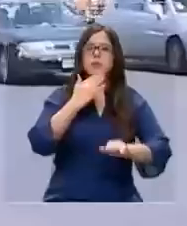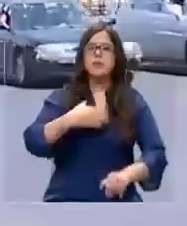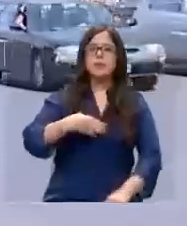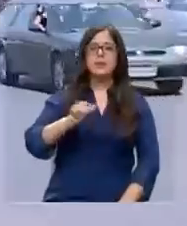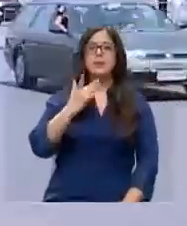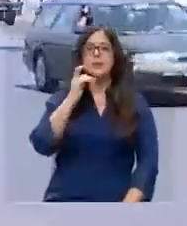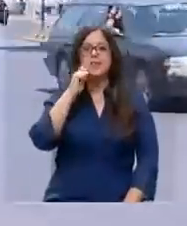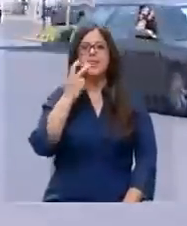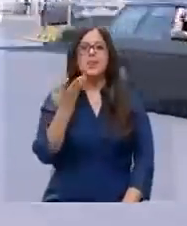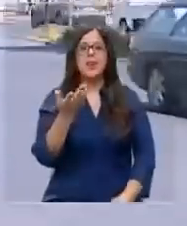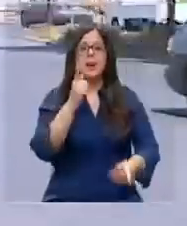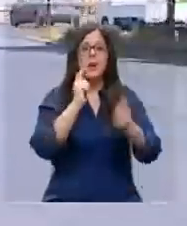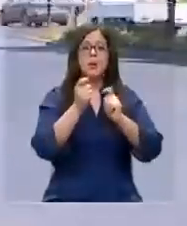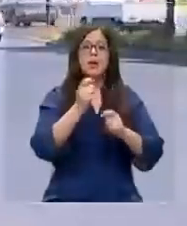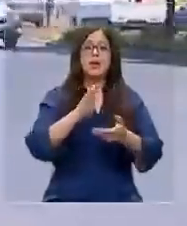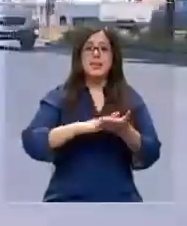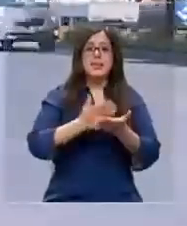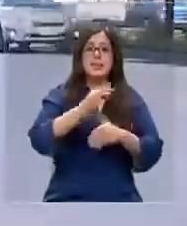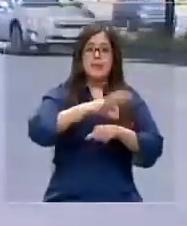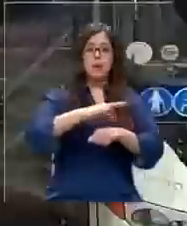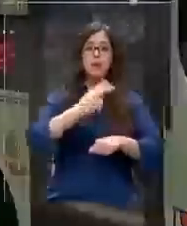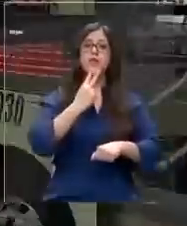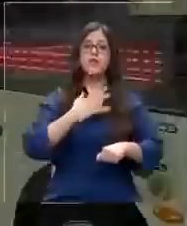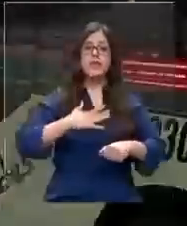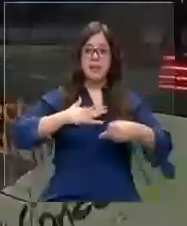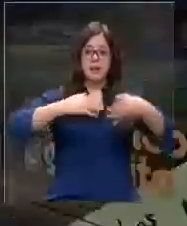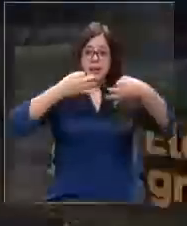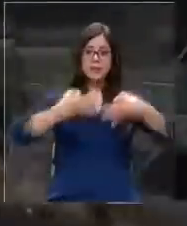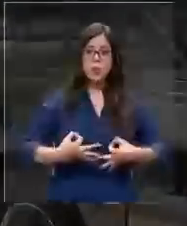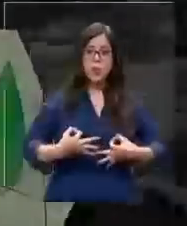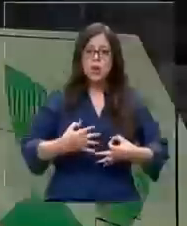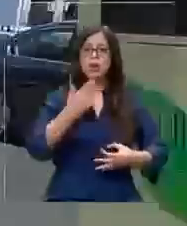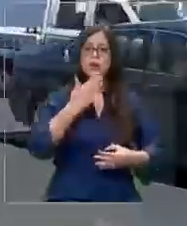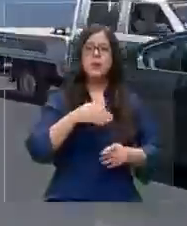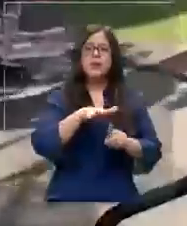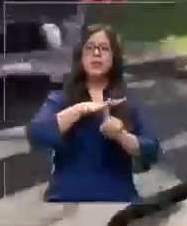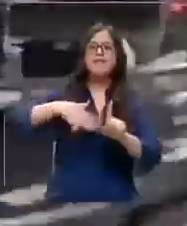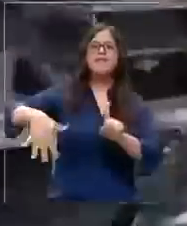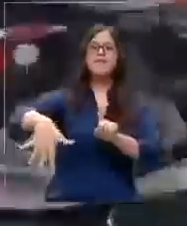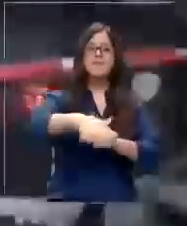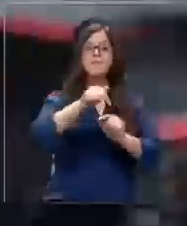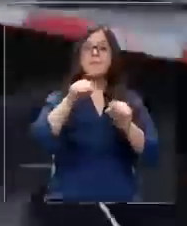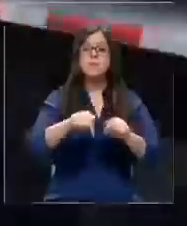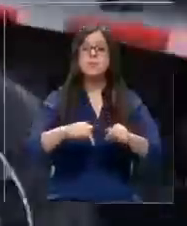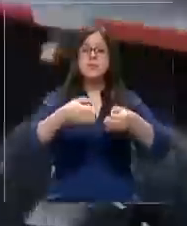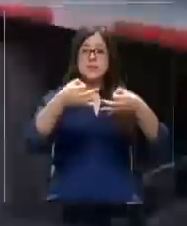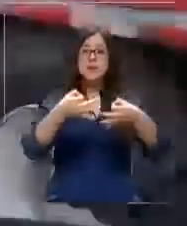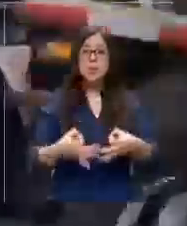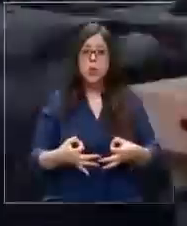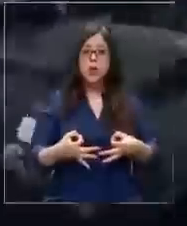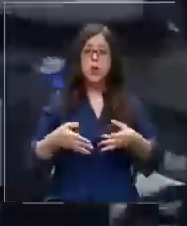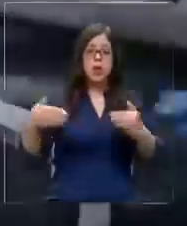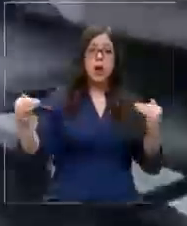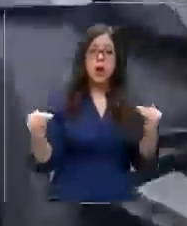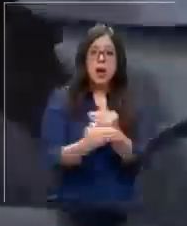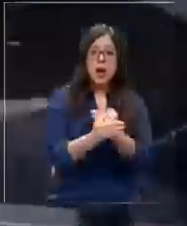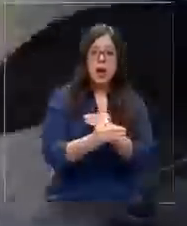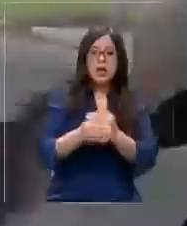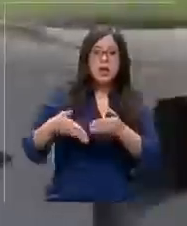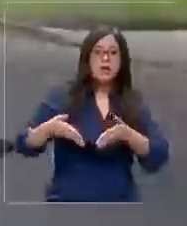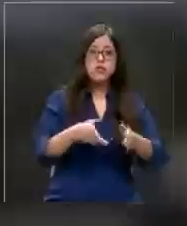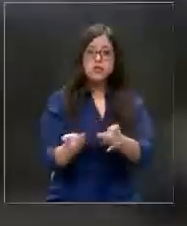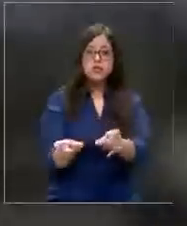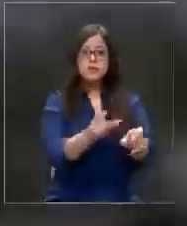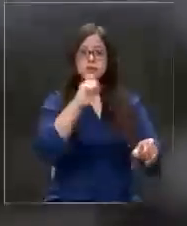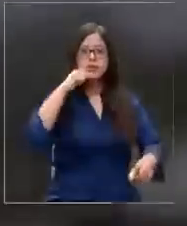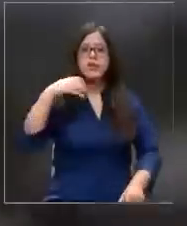en riesgo mi salud, mi vida, mi seguridad y la de todo el entorno. La seguridad vial y la fiscalización en las calles